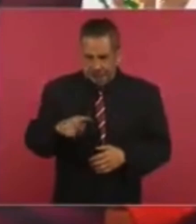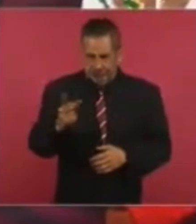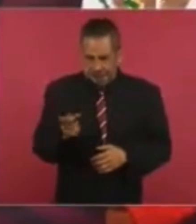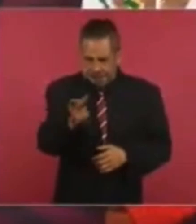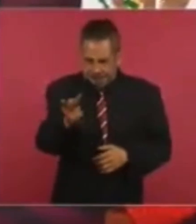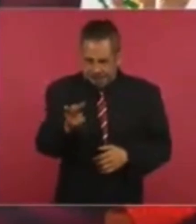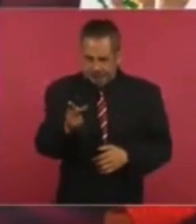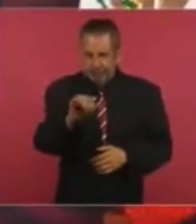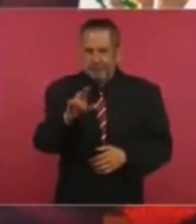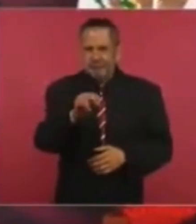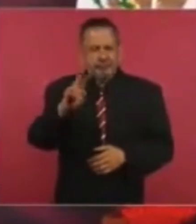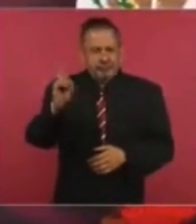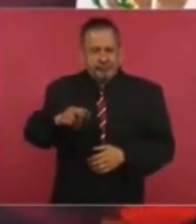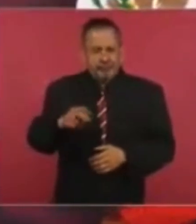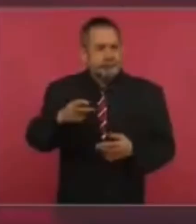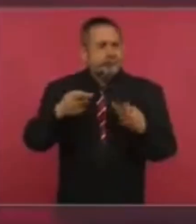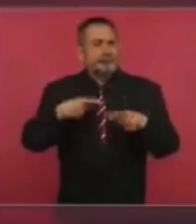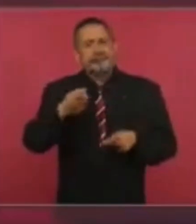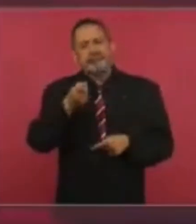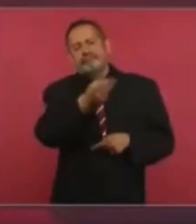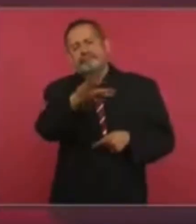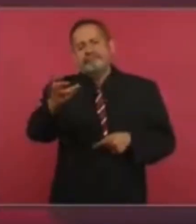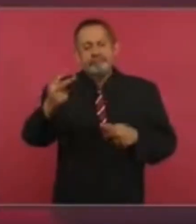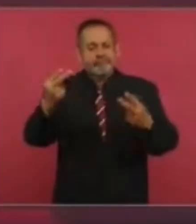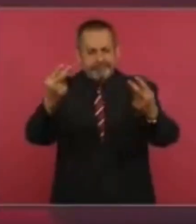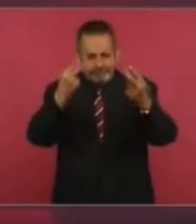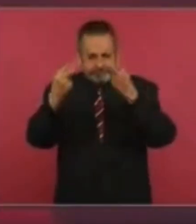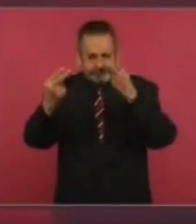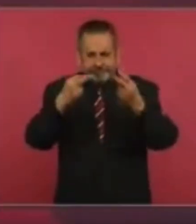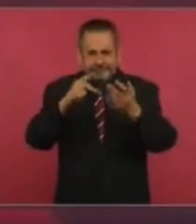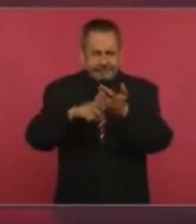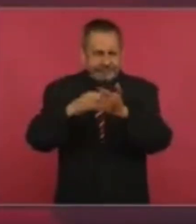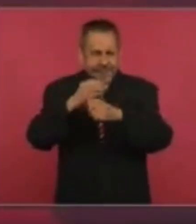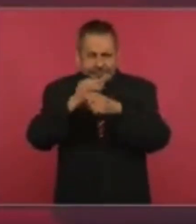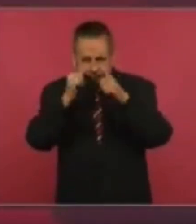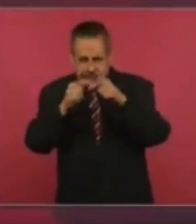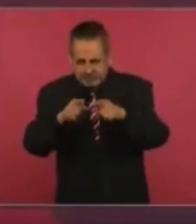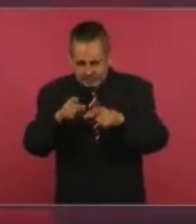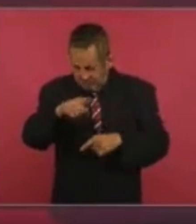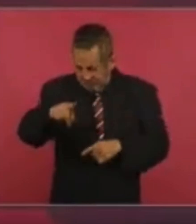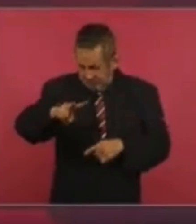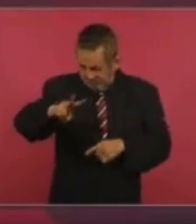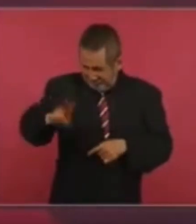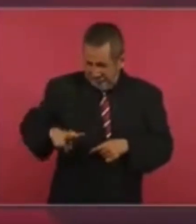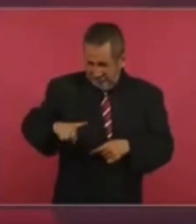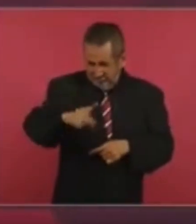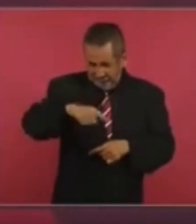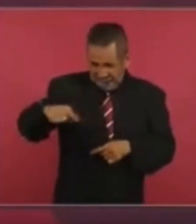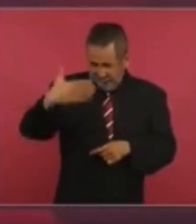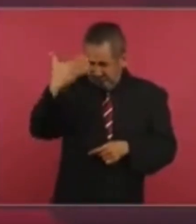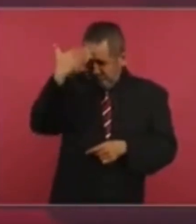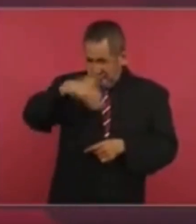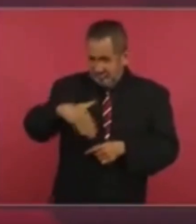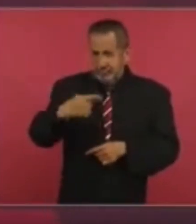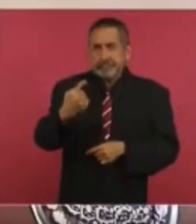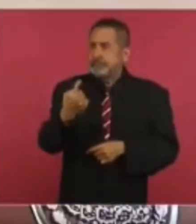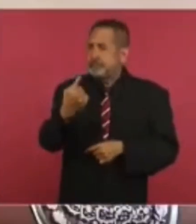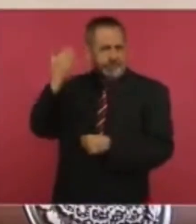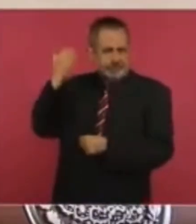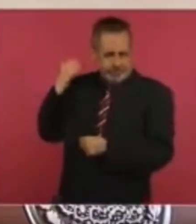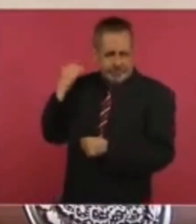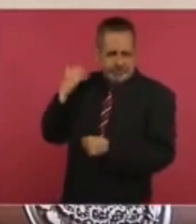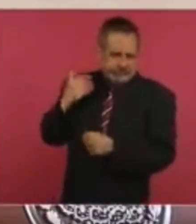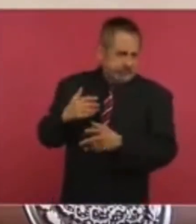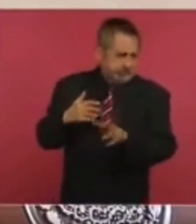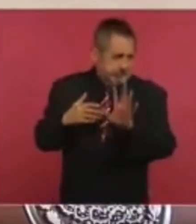la verdad, los que nos están escuchando, viendo, sabían hace un año,